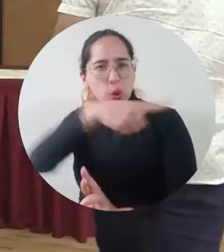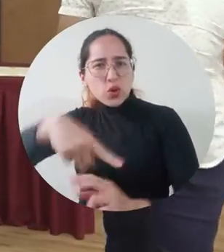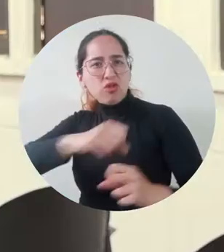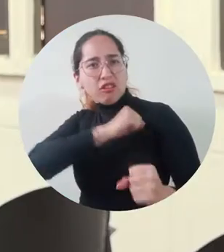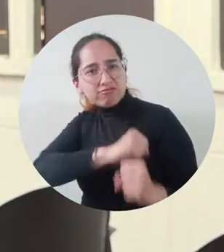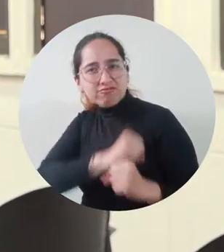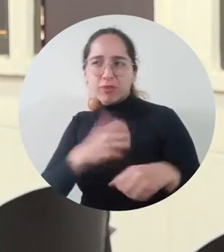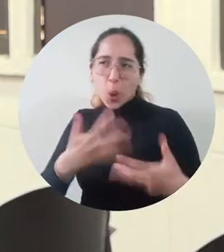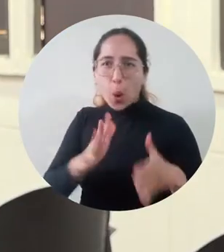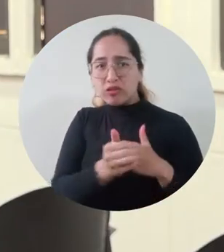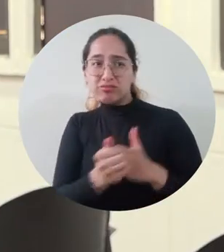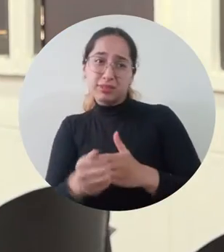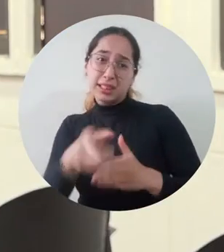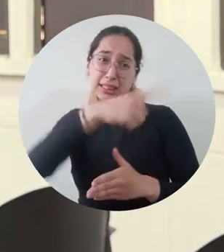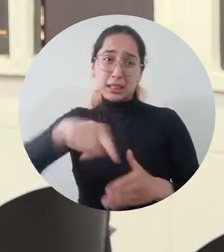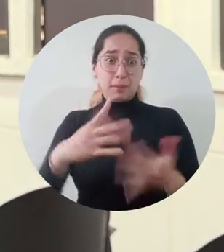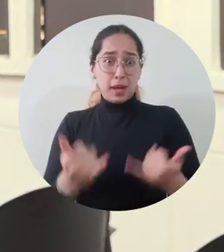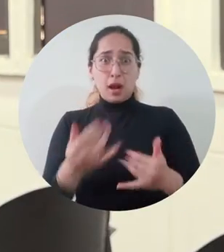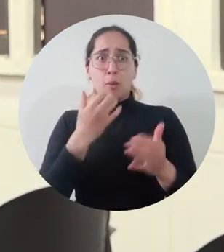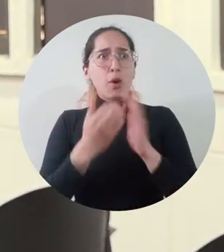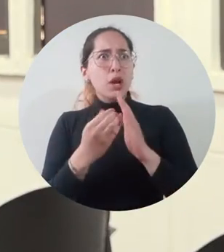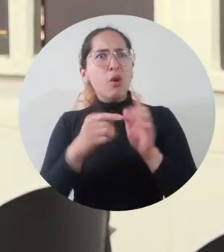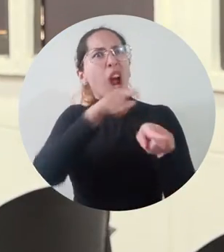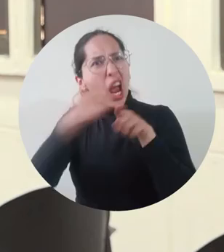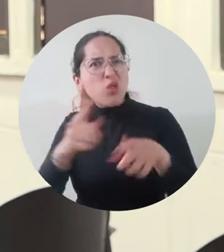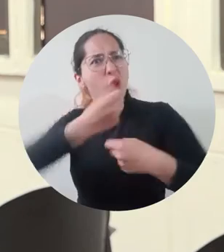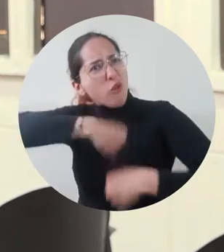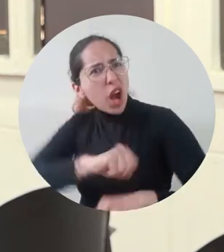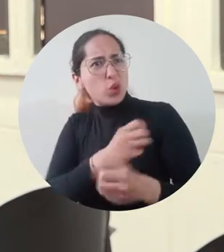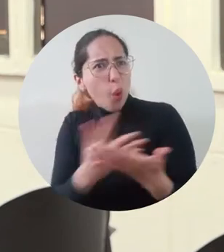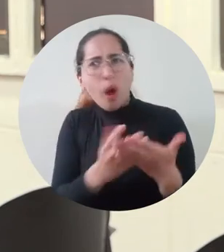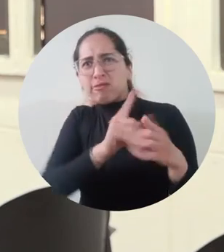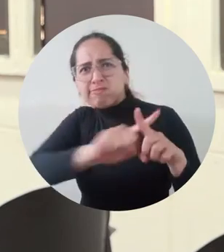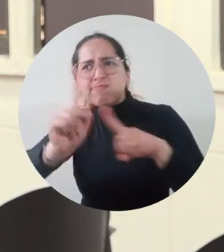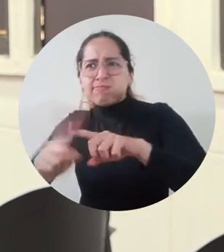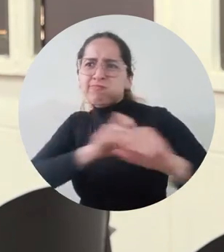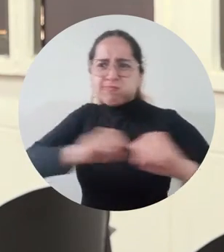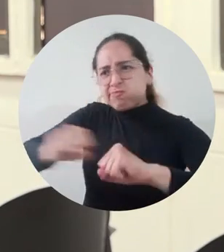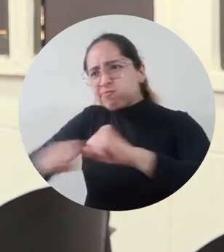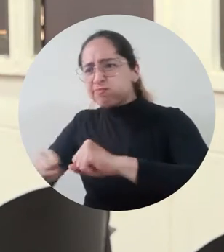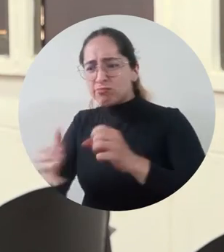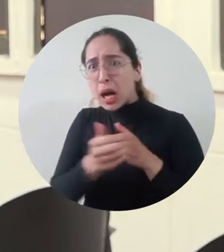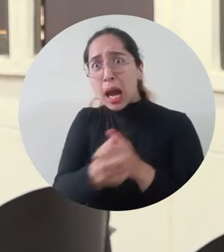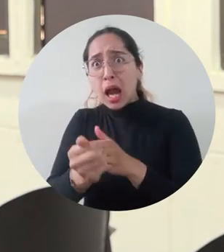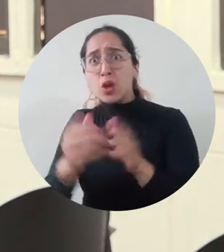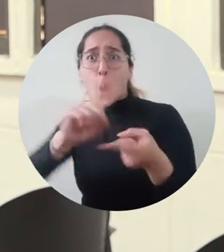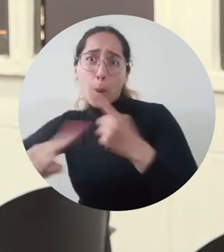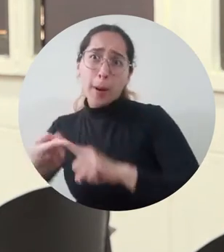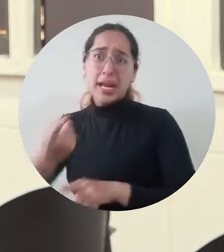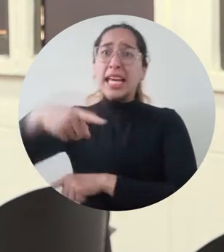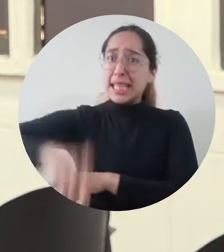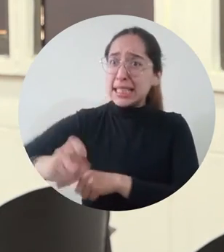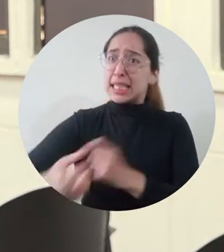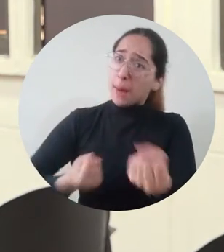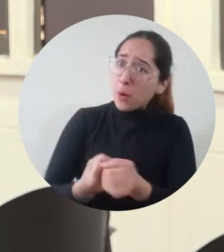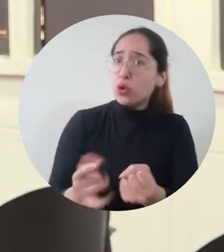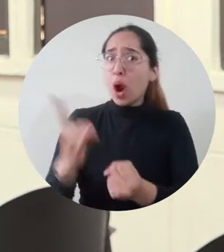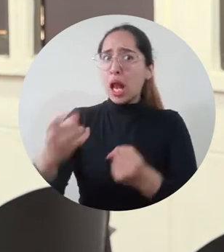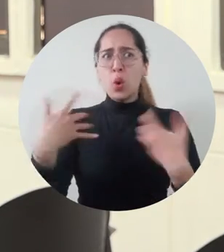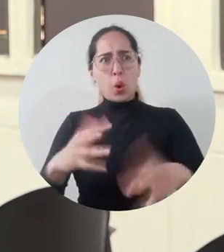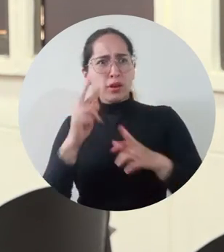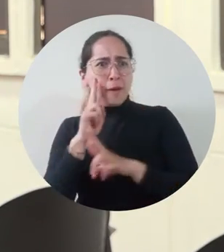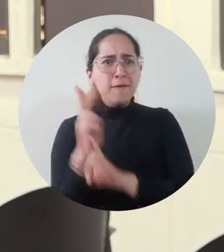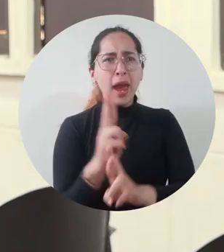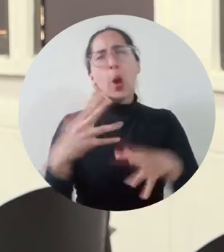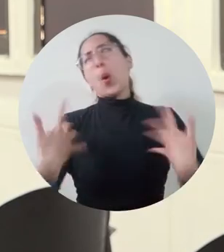académicos y que es muy satisfactorio para nosotros saber que ellos están detrás de unos compañeros que necesariamente necesitan su